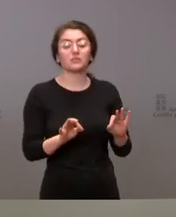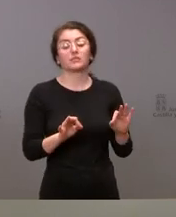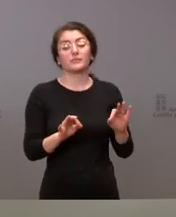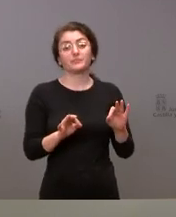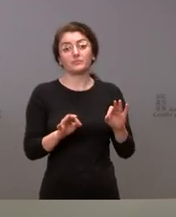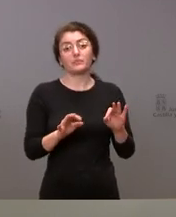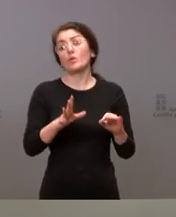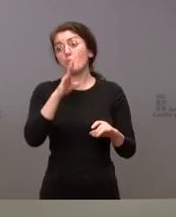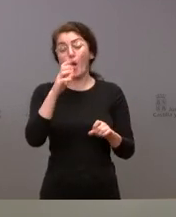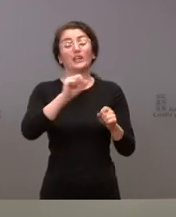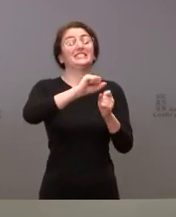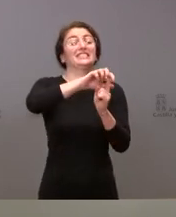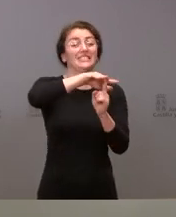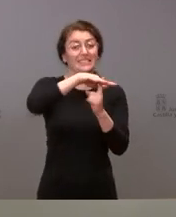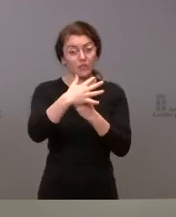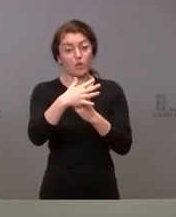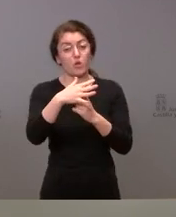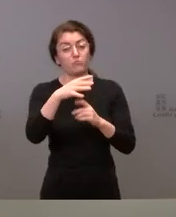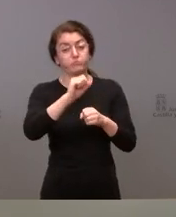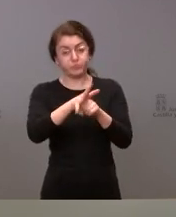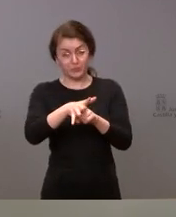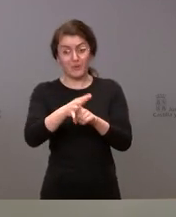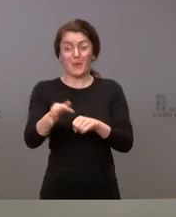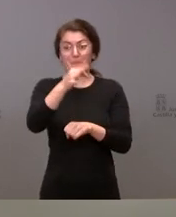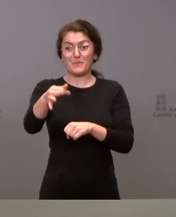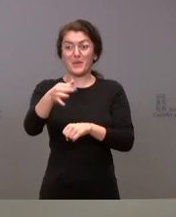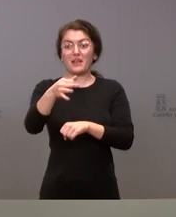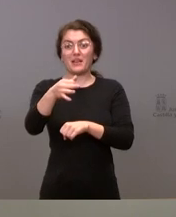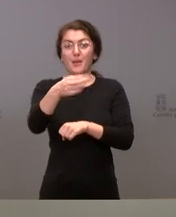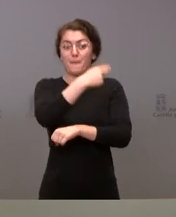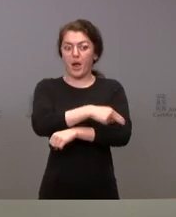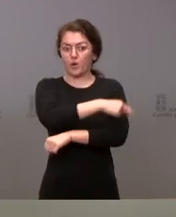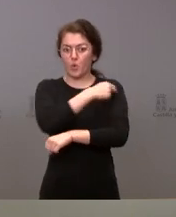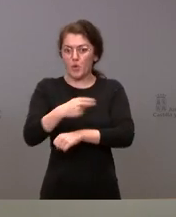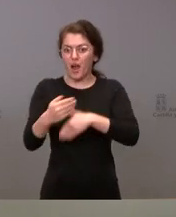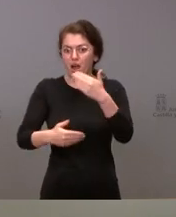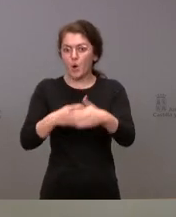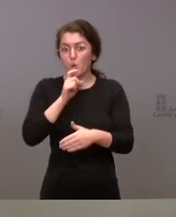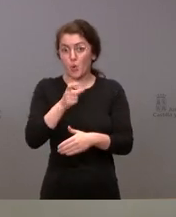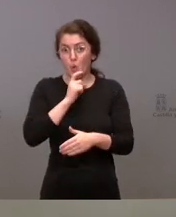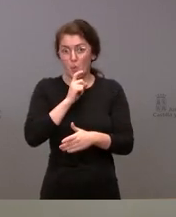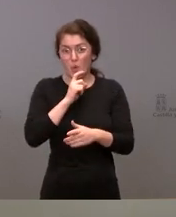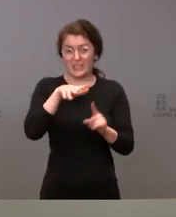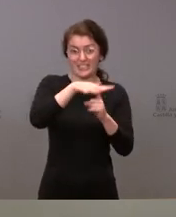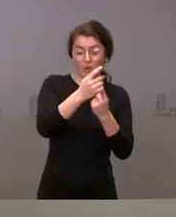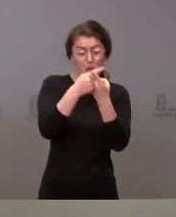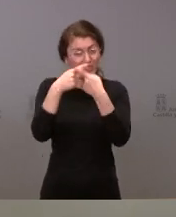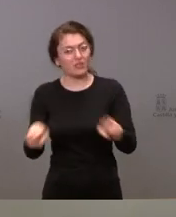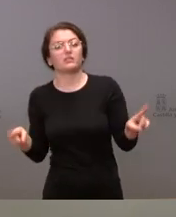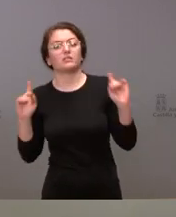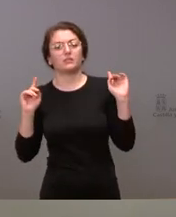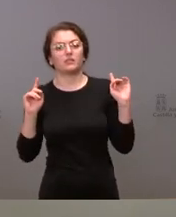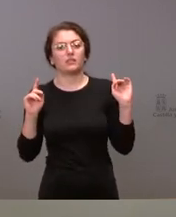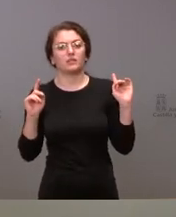en función de la situación epidemiológica y del avance de las vacunación es completamente distinto el escenario en un caso y en otro es también